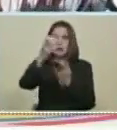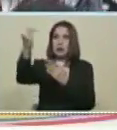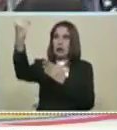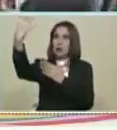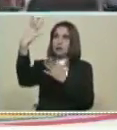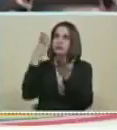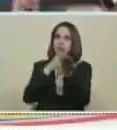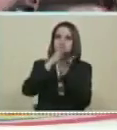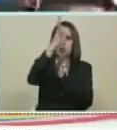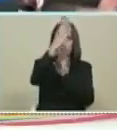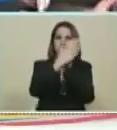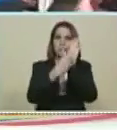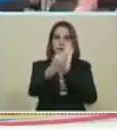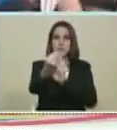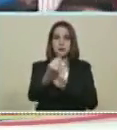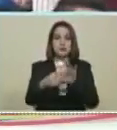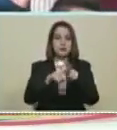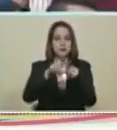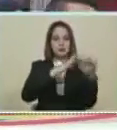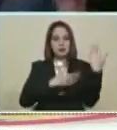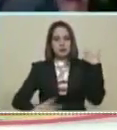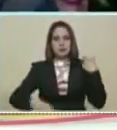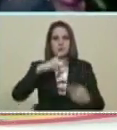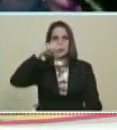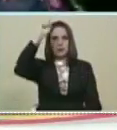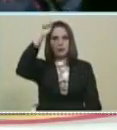Bolivariana Presidente Nicolás Maduro